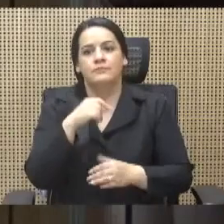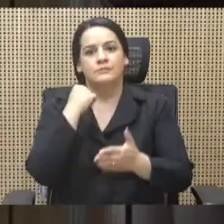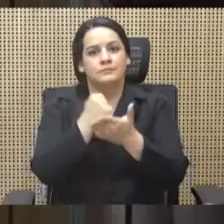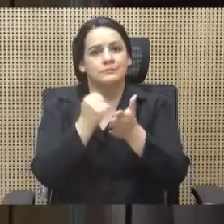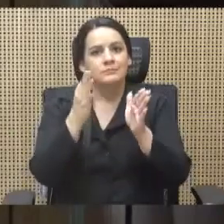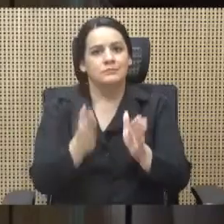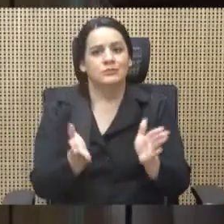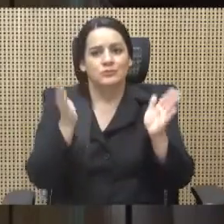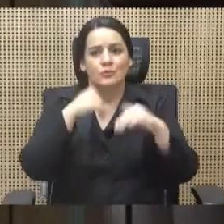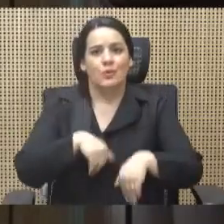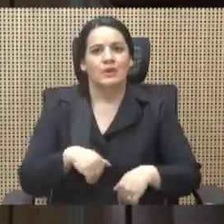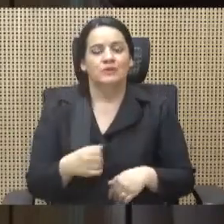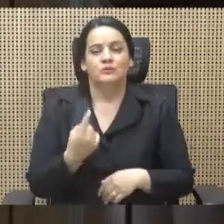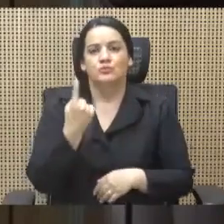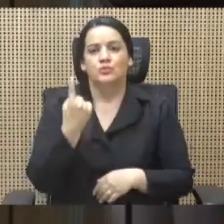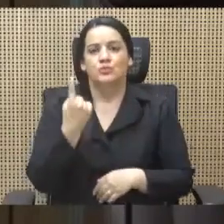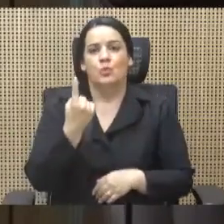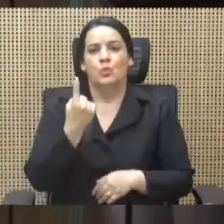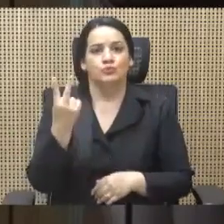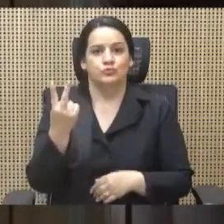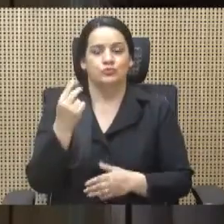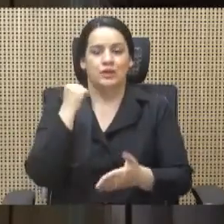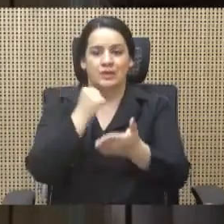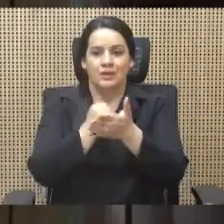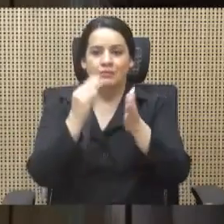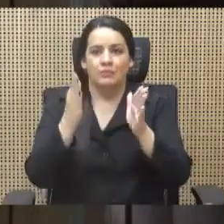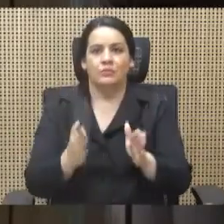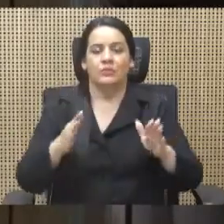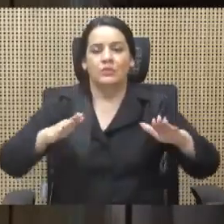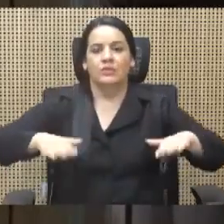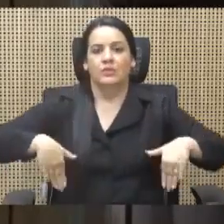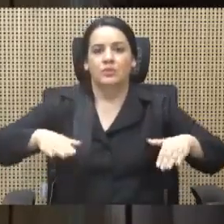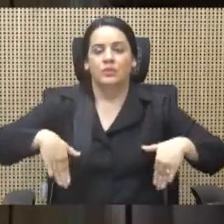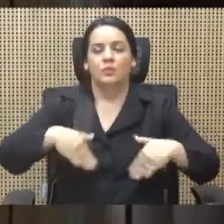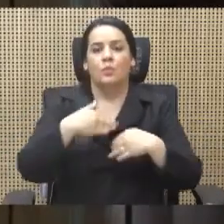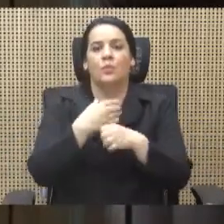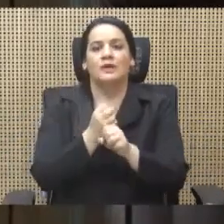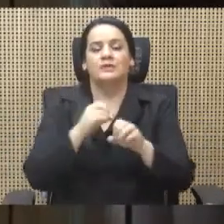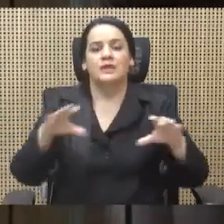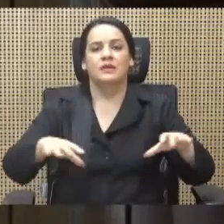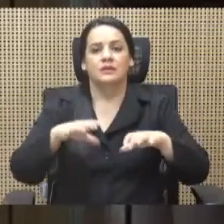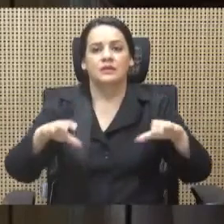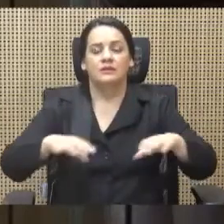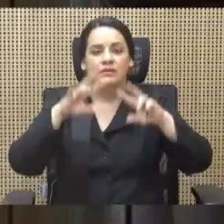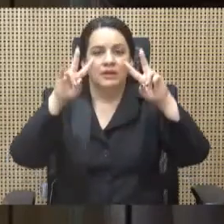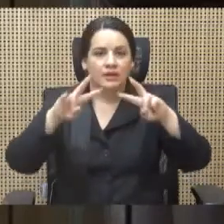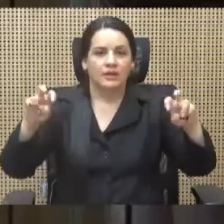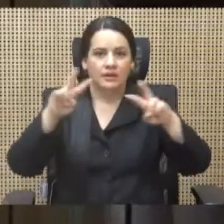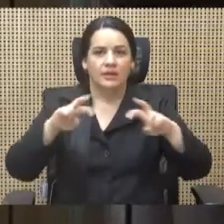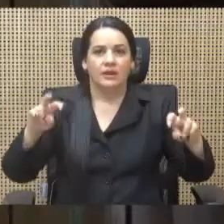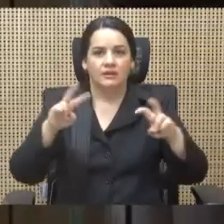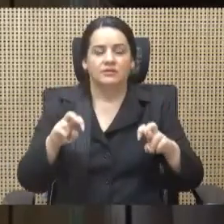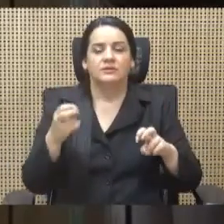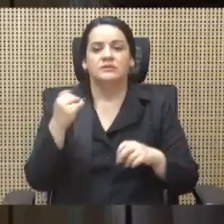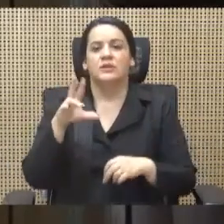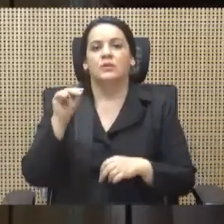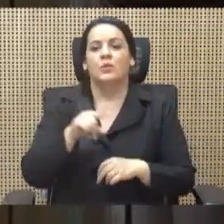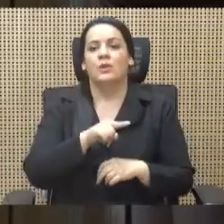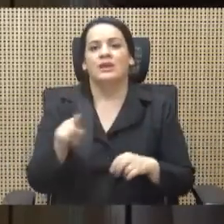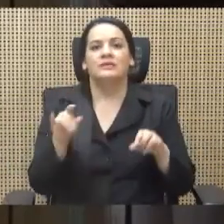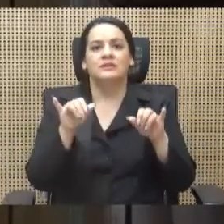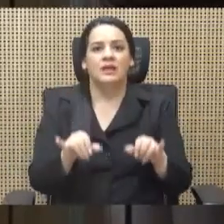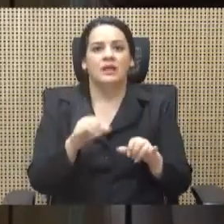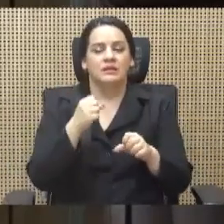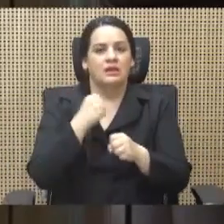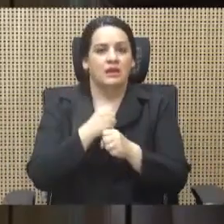criminólogos que no realizan actividades de análisis, tampoco, sino que están en tareas administrativas. Y